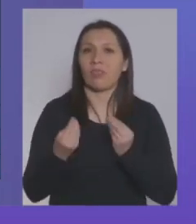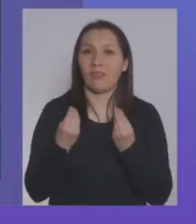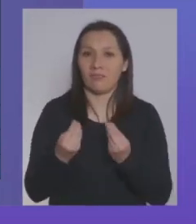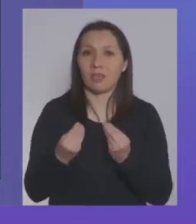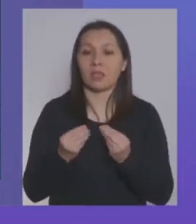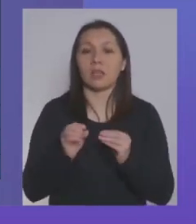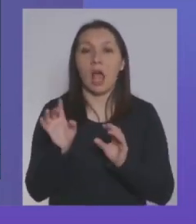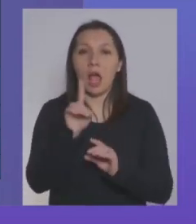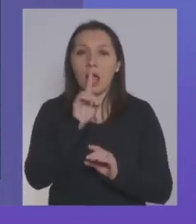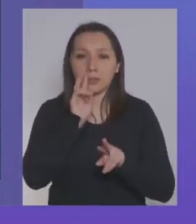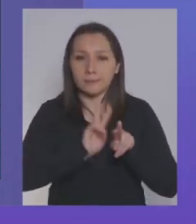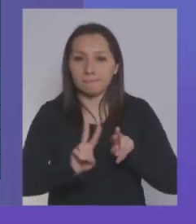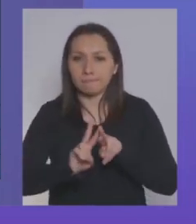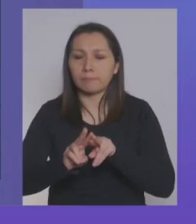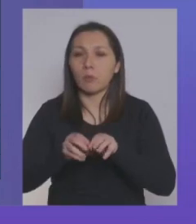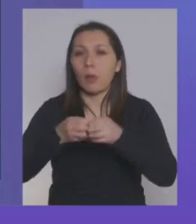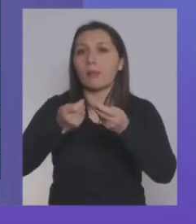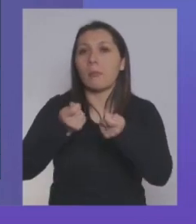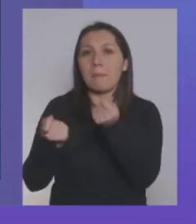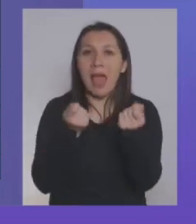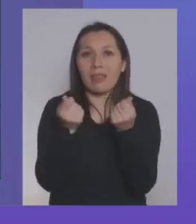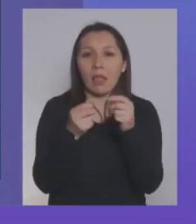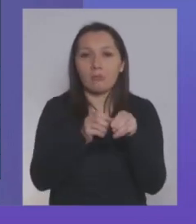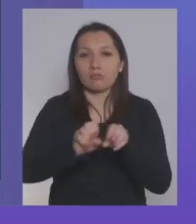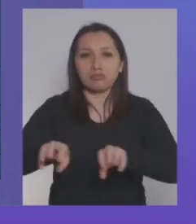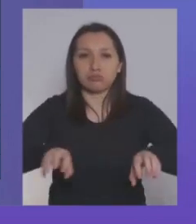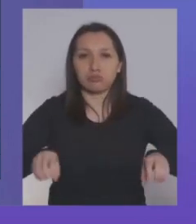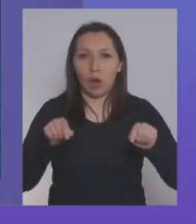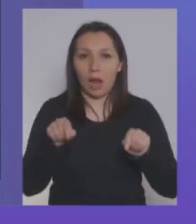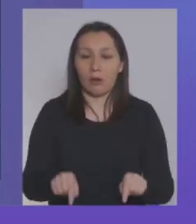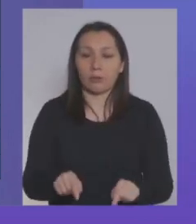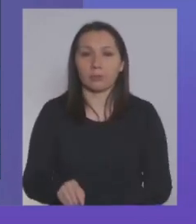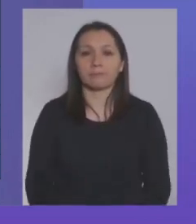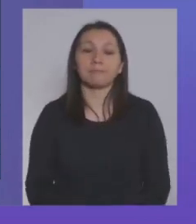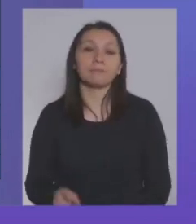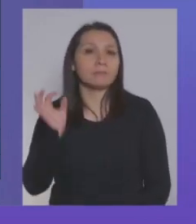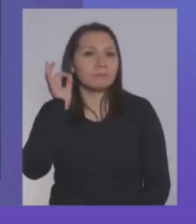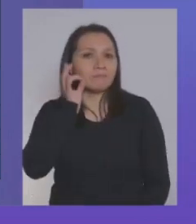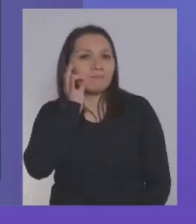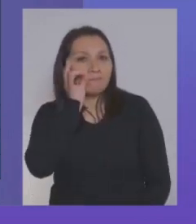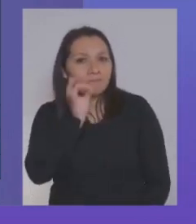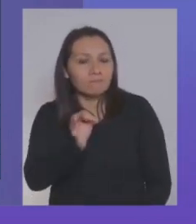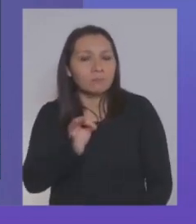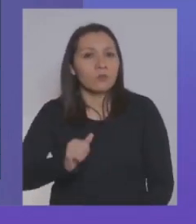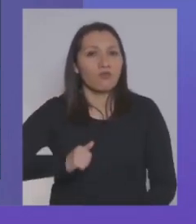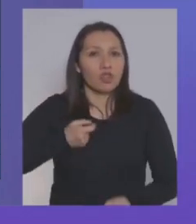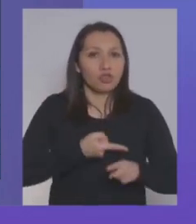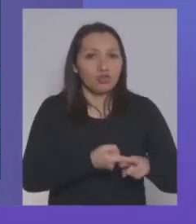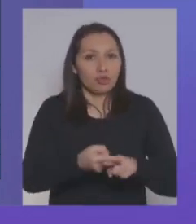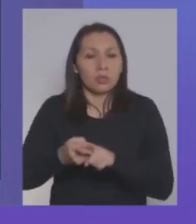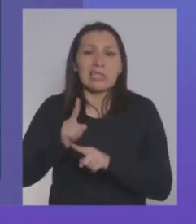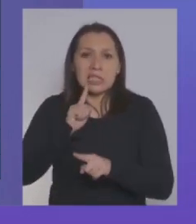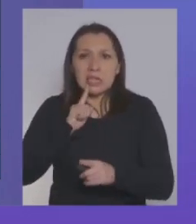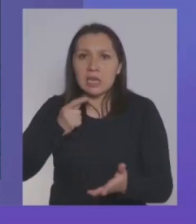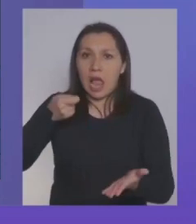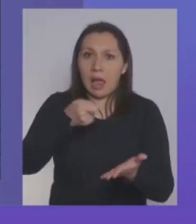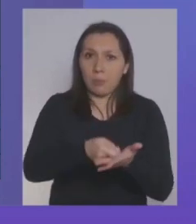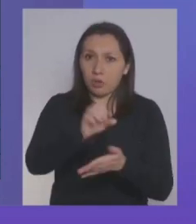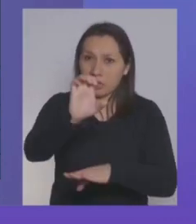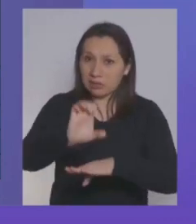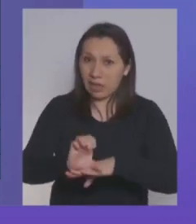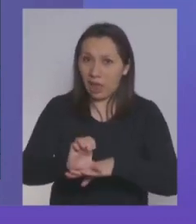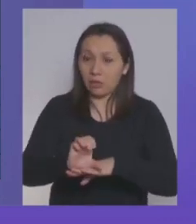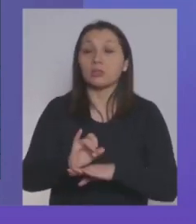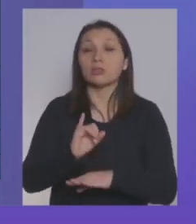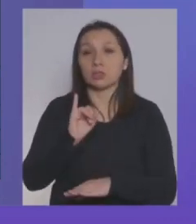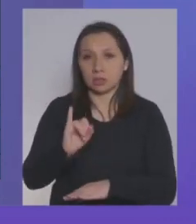la forma en cual se está distribuyendo hoy día. Para que la gente lo entienda, ¿el fondo solidario tiene aportes del Estado? El fondo solidario